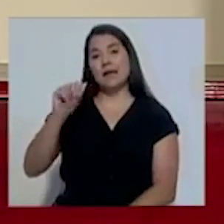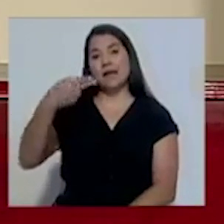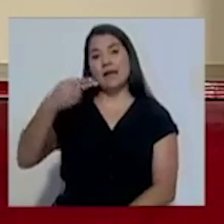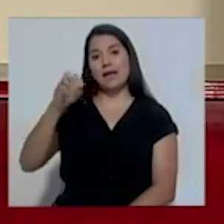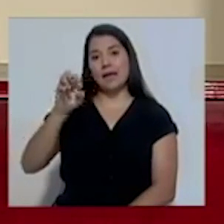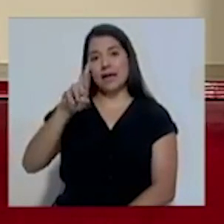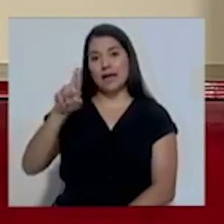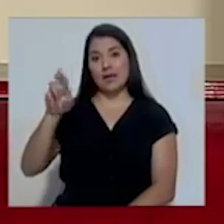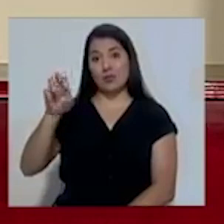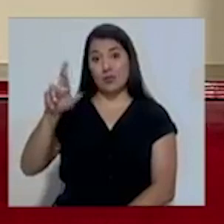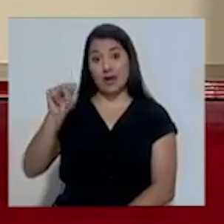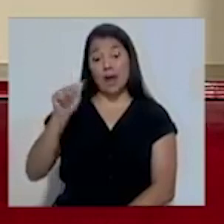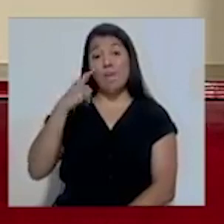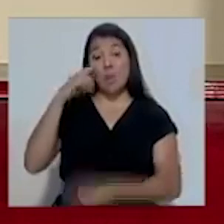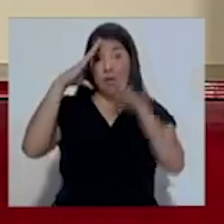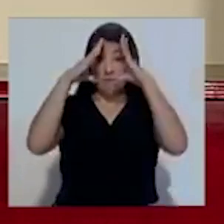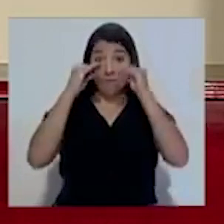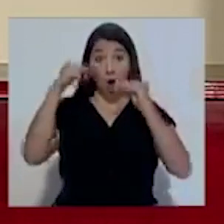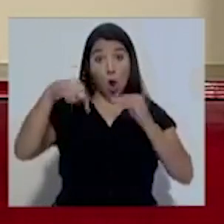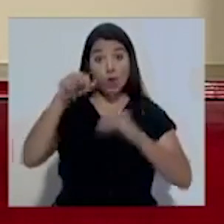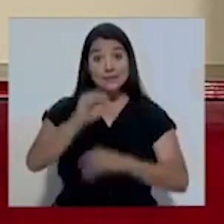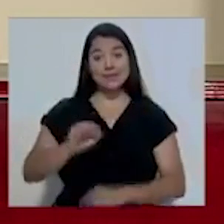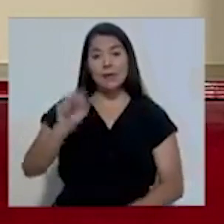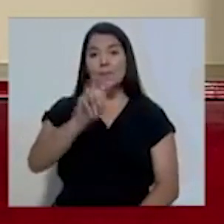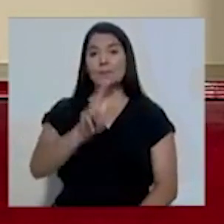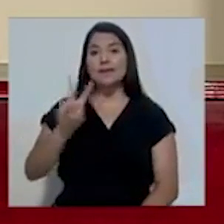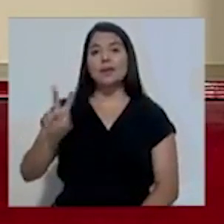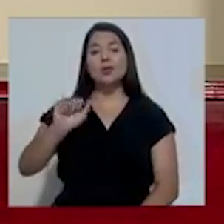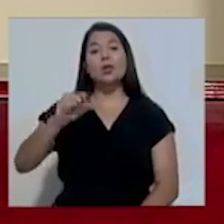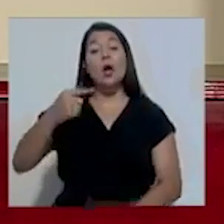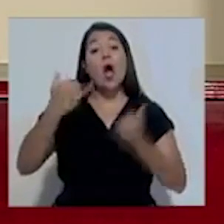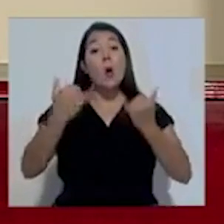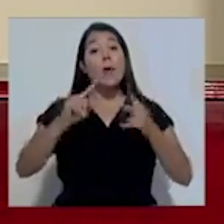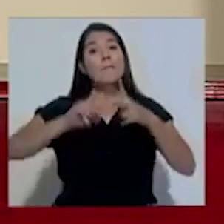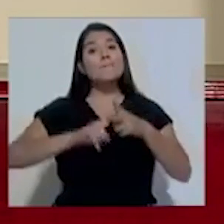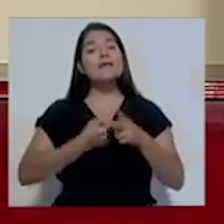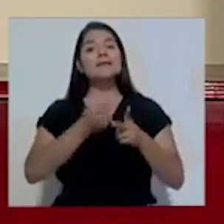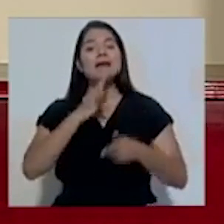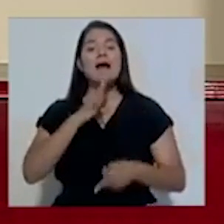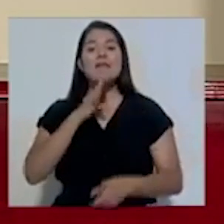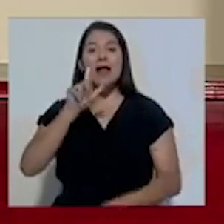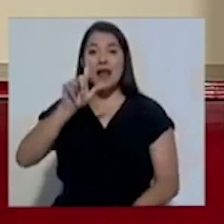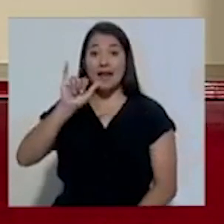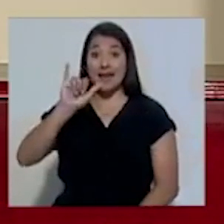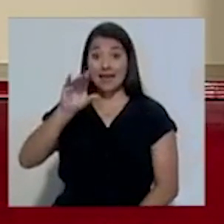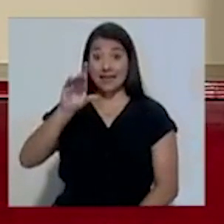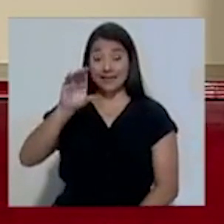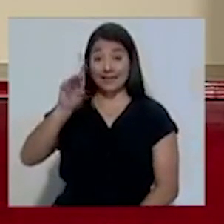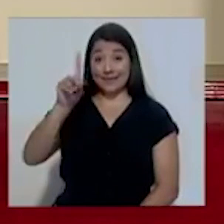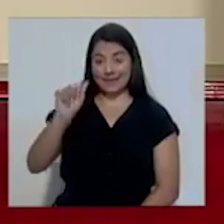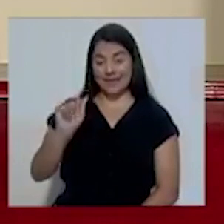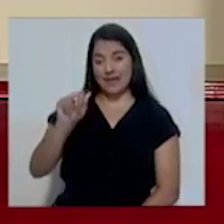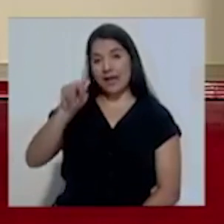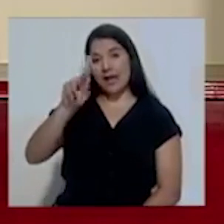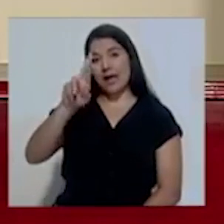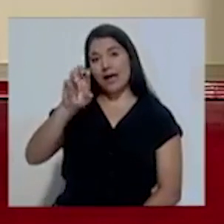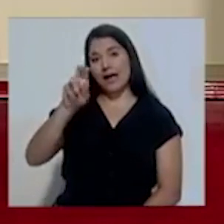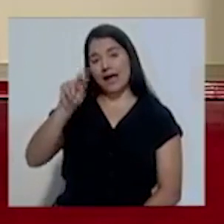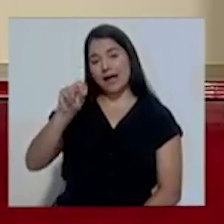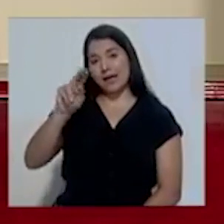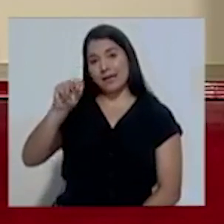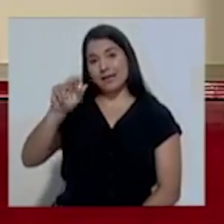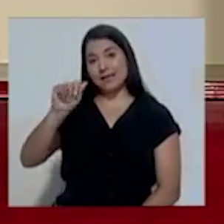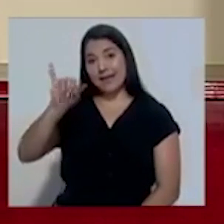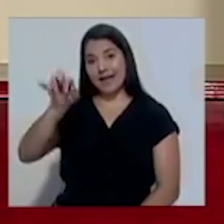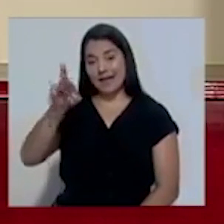22 de agosto. A continuación le cedemos el uso de la palabra a la licenciada Karen Nájera Rodríguez, jefa del subarea